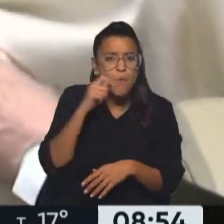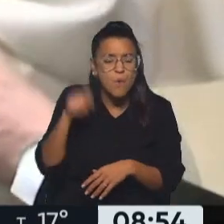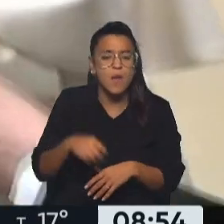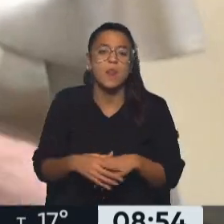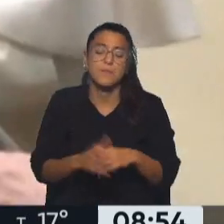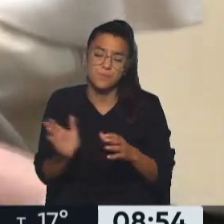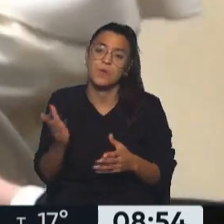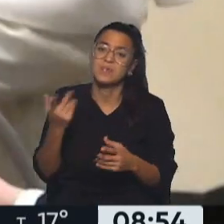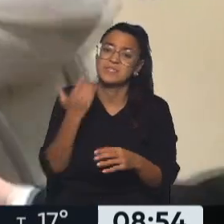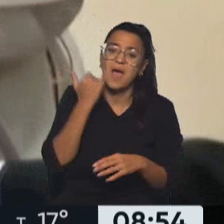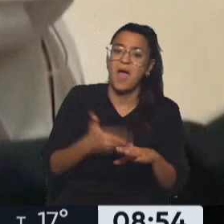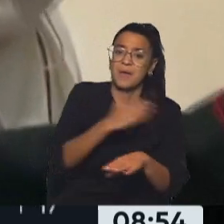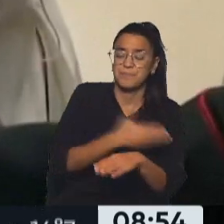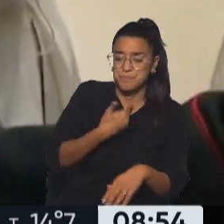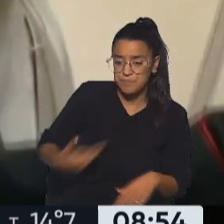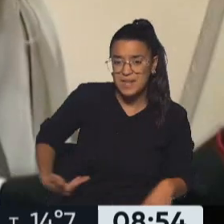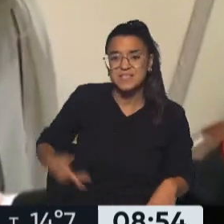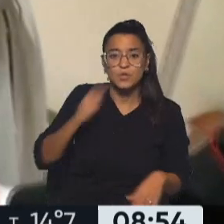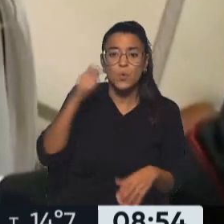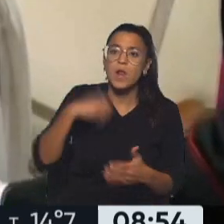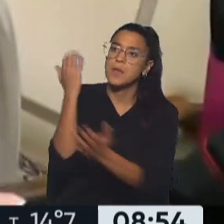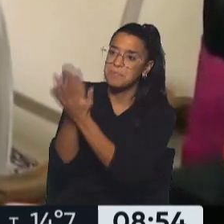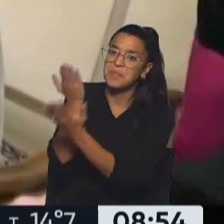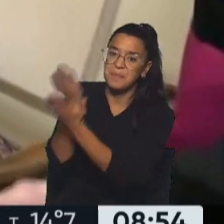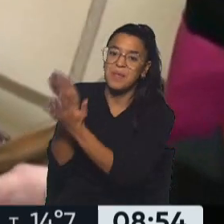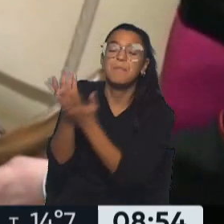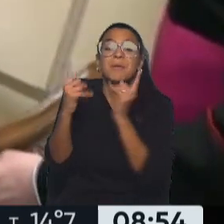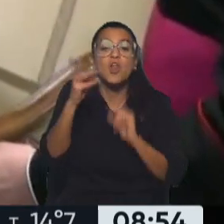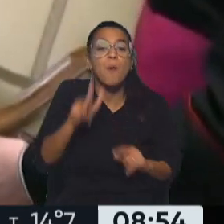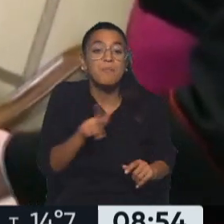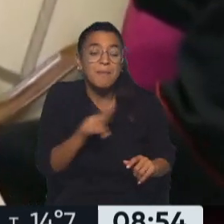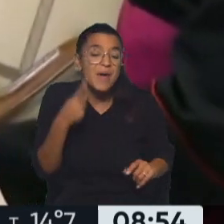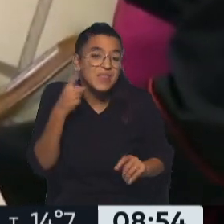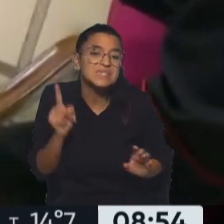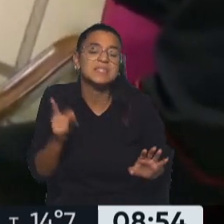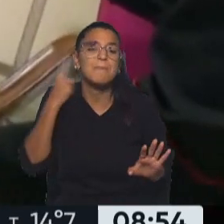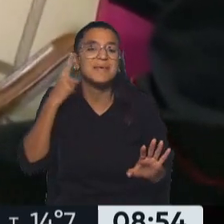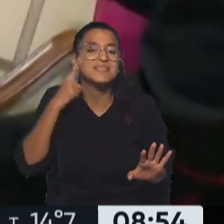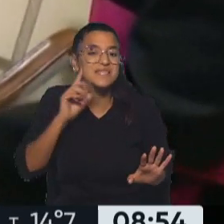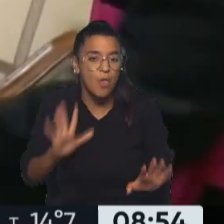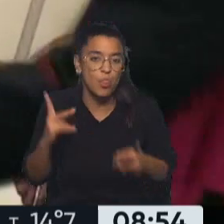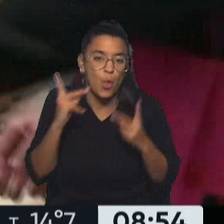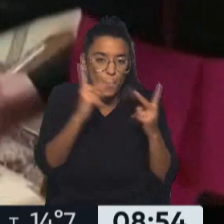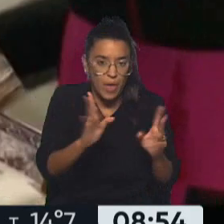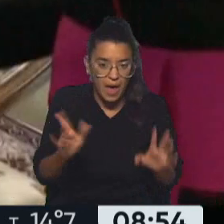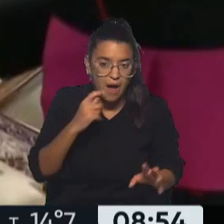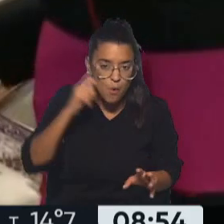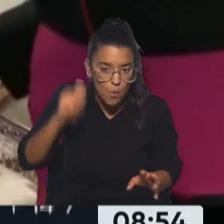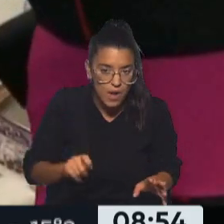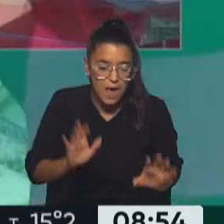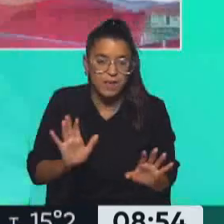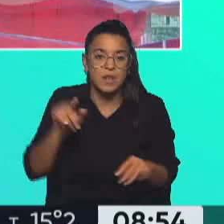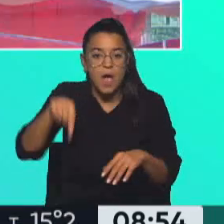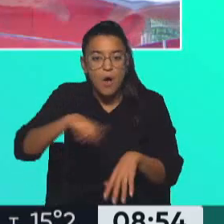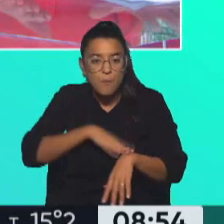que viene pidiéndole el presidente Zelensky, pero lo que dijo el Papa es que lo está considerando, viajar a Ucrania